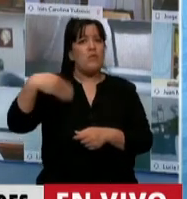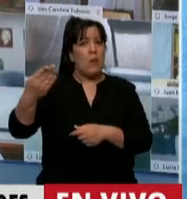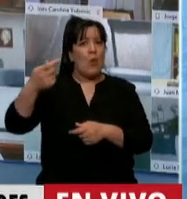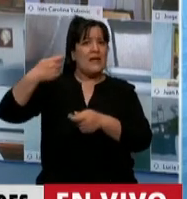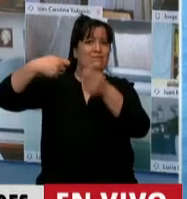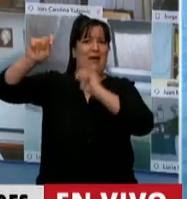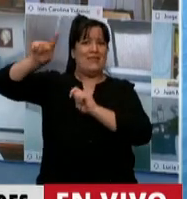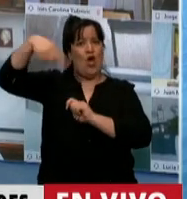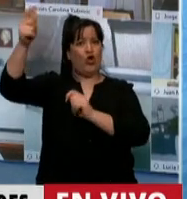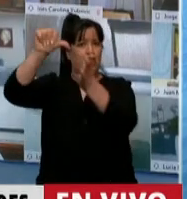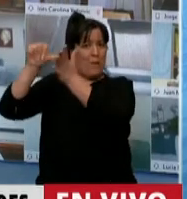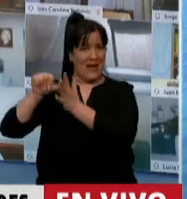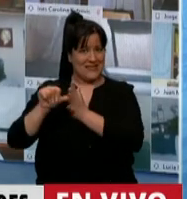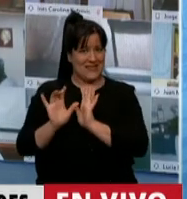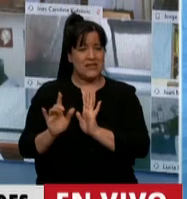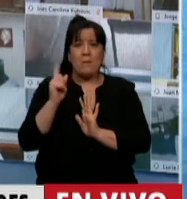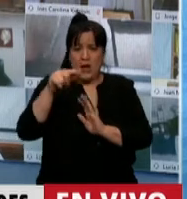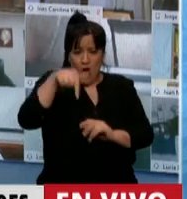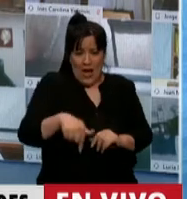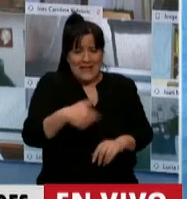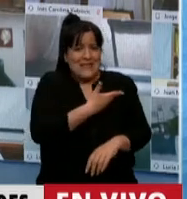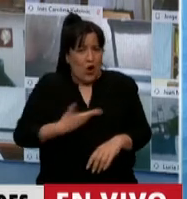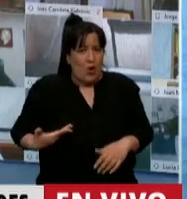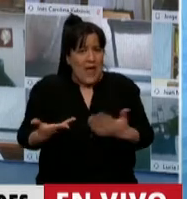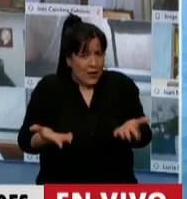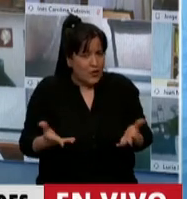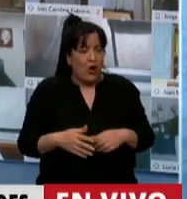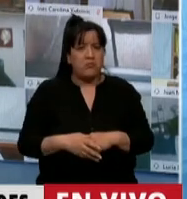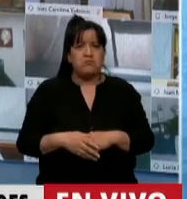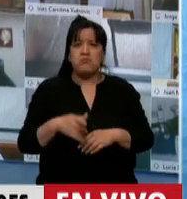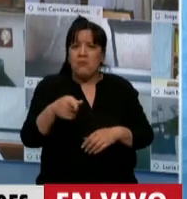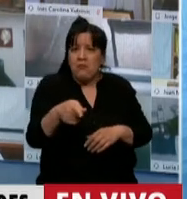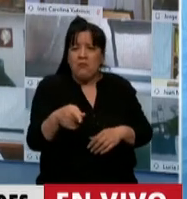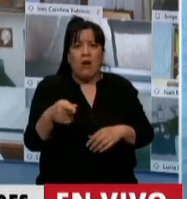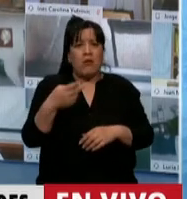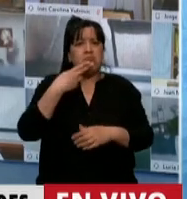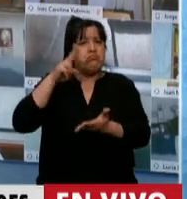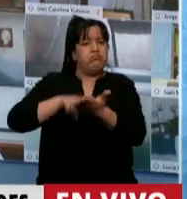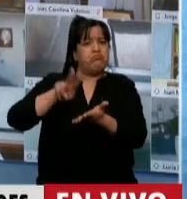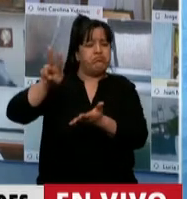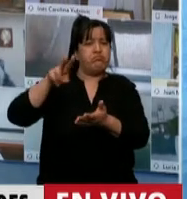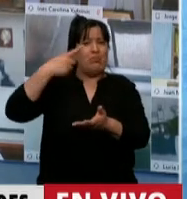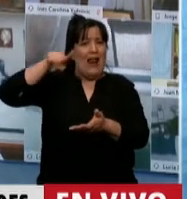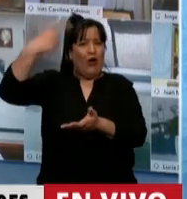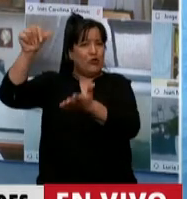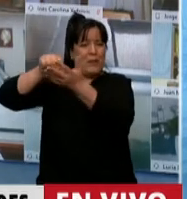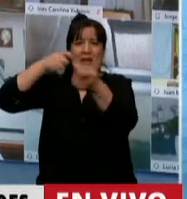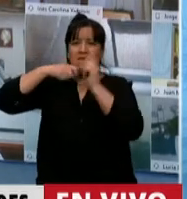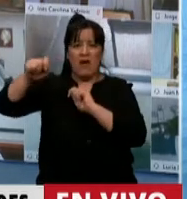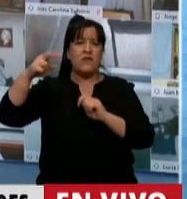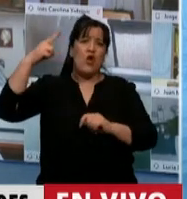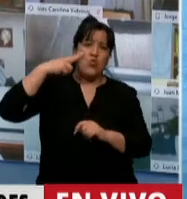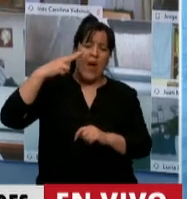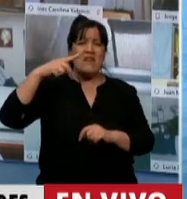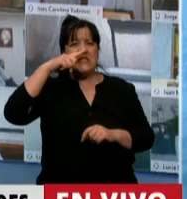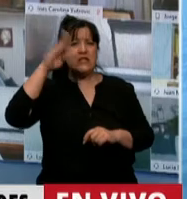y sin embargo el gobierno, este gobierno, ha bajado las retenciones a la exportación del 9 al 7% para el